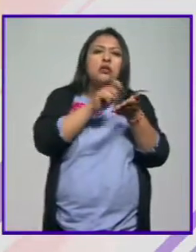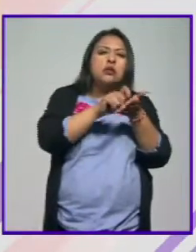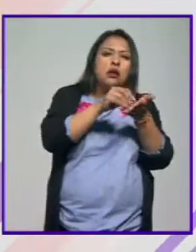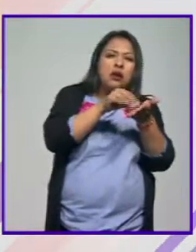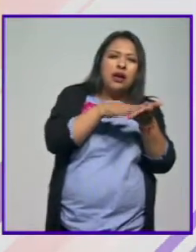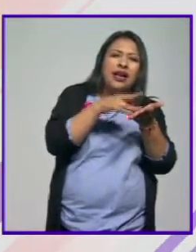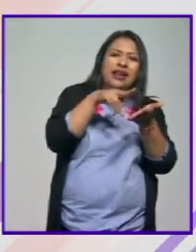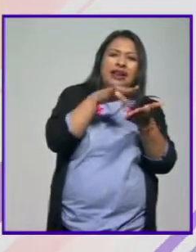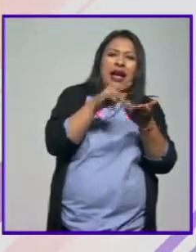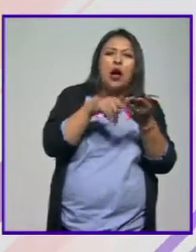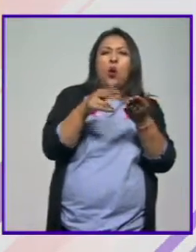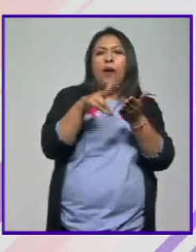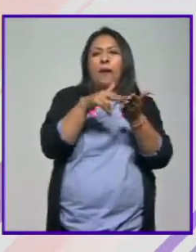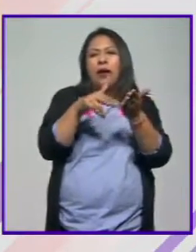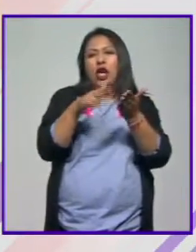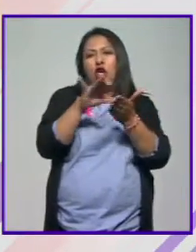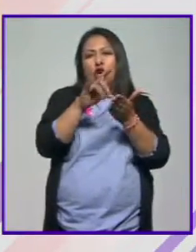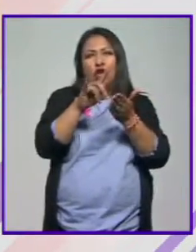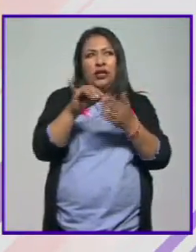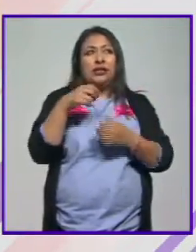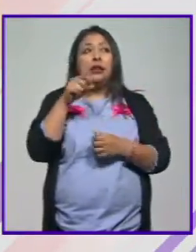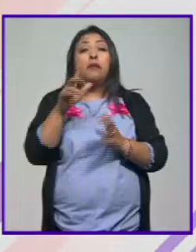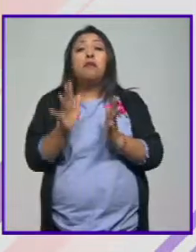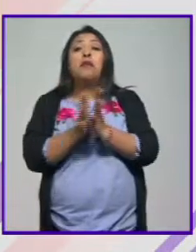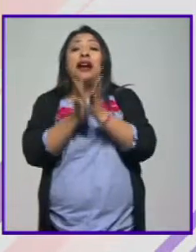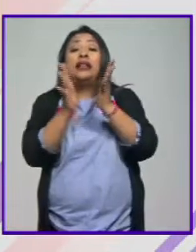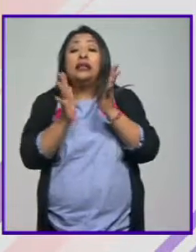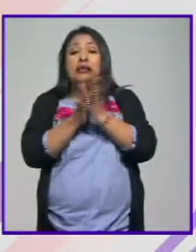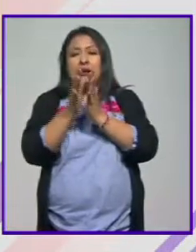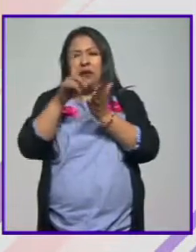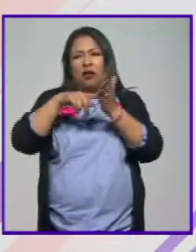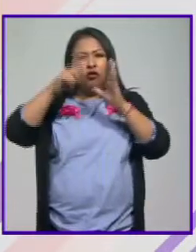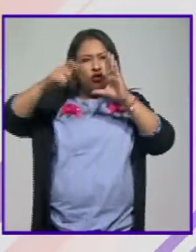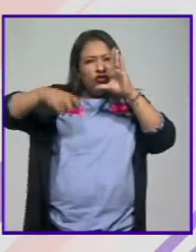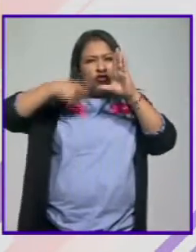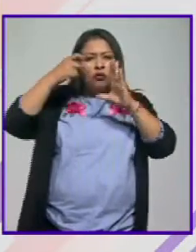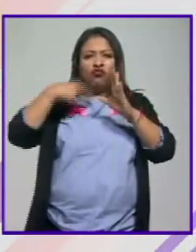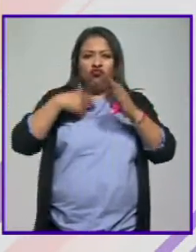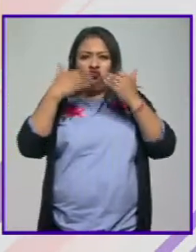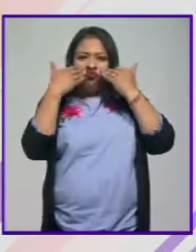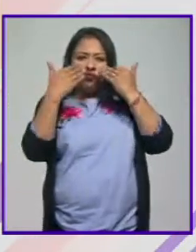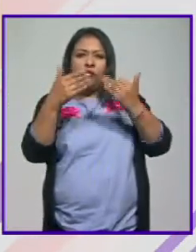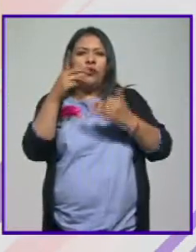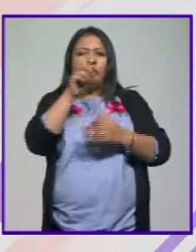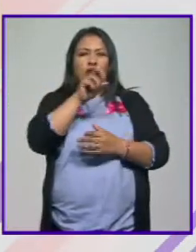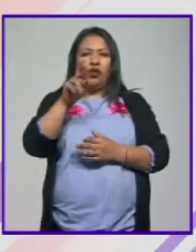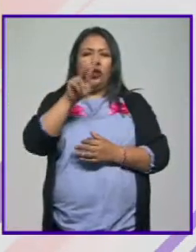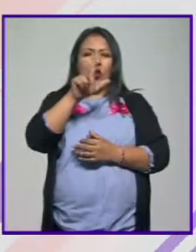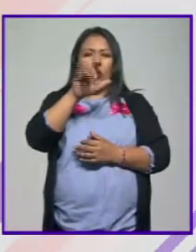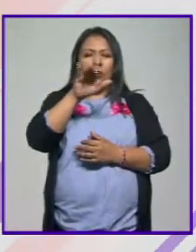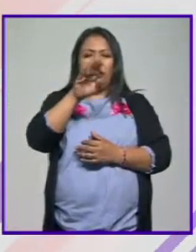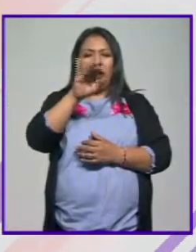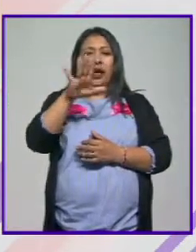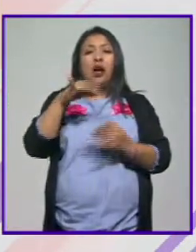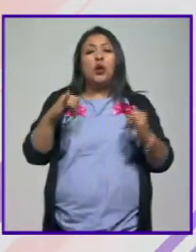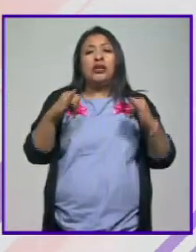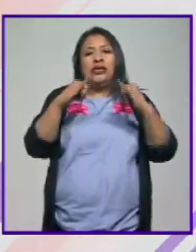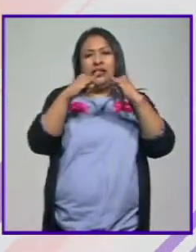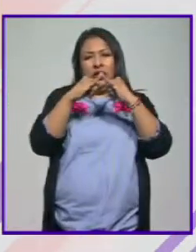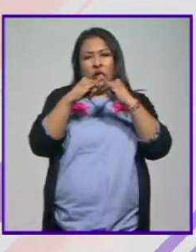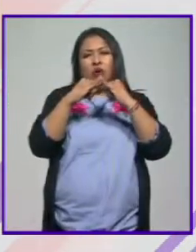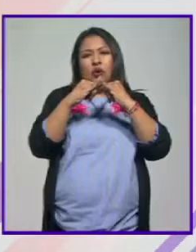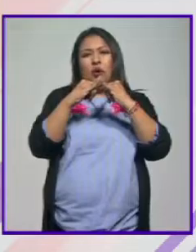y pintadas en códices, y además participaron en el documental dando su testimonio el doctor Luis Barjau del Instituto